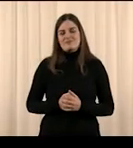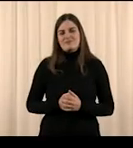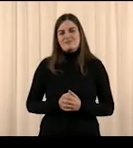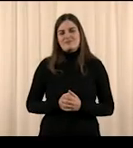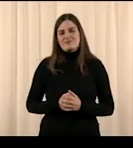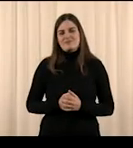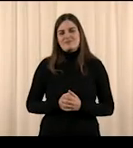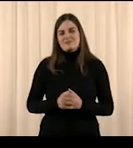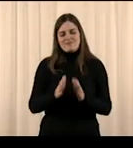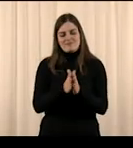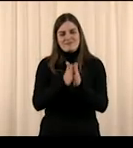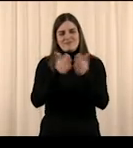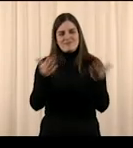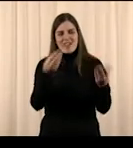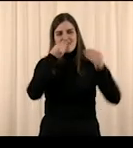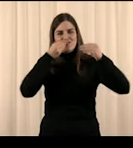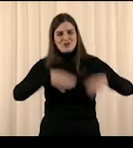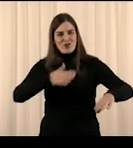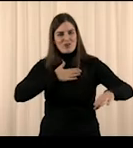Escribir tu propia historia.